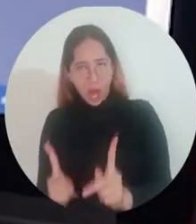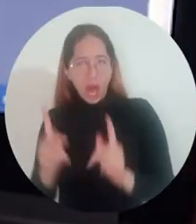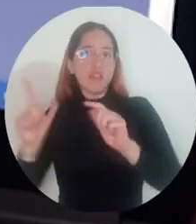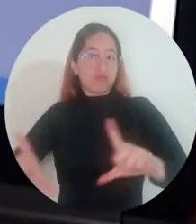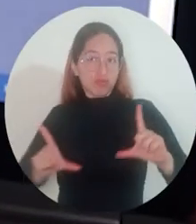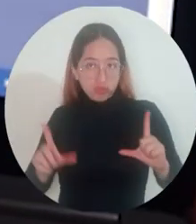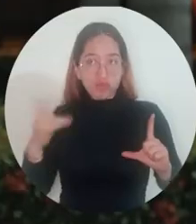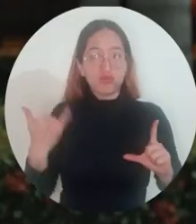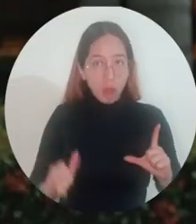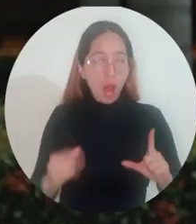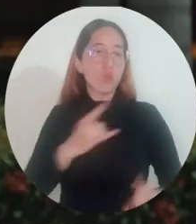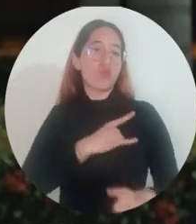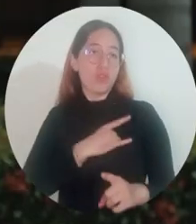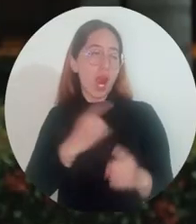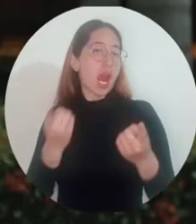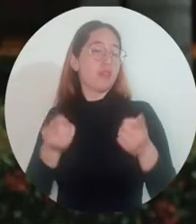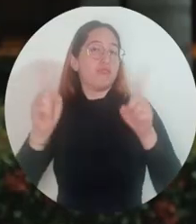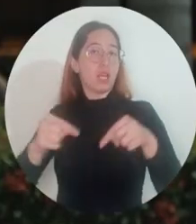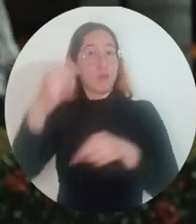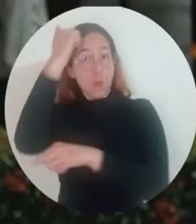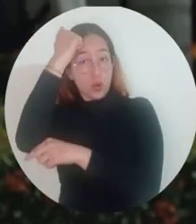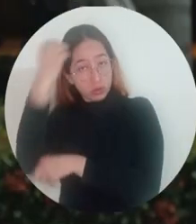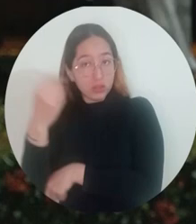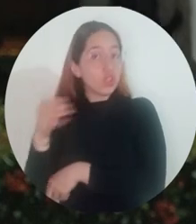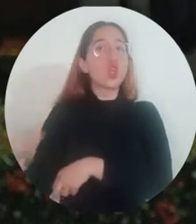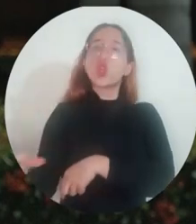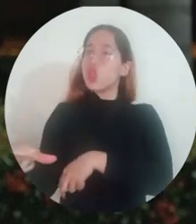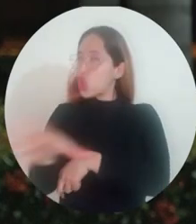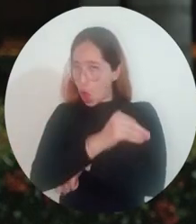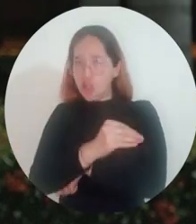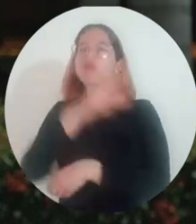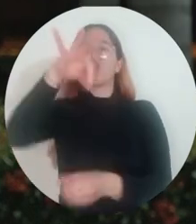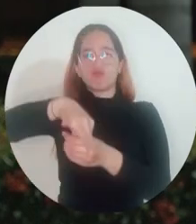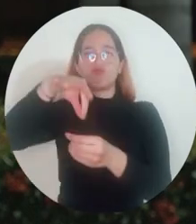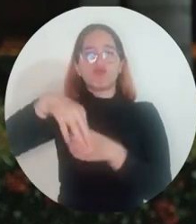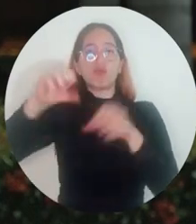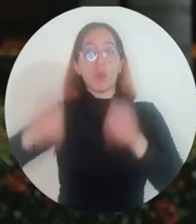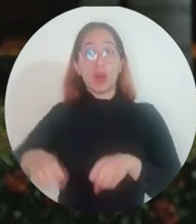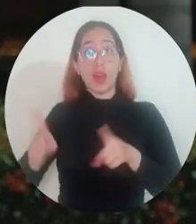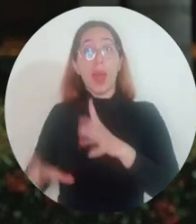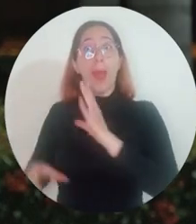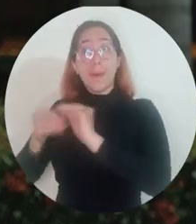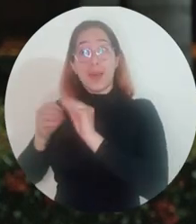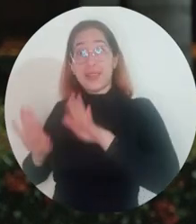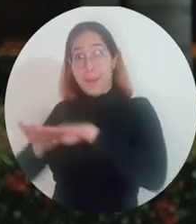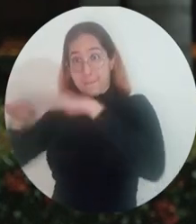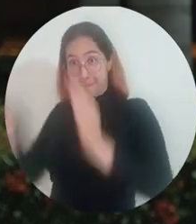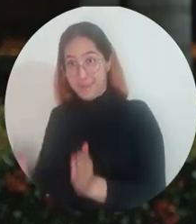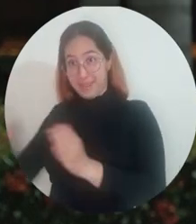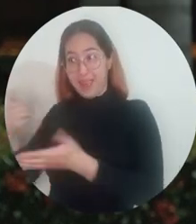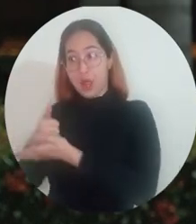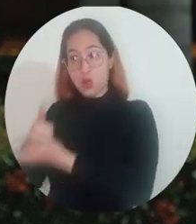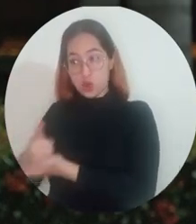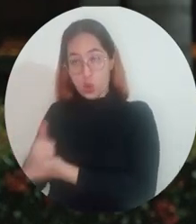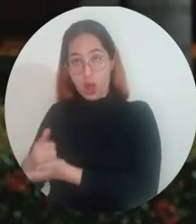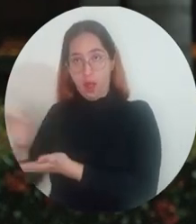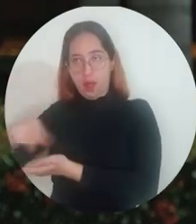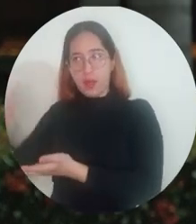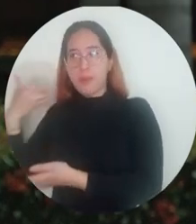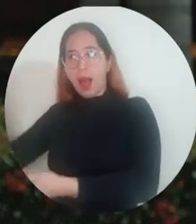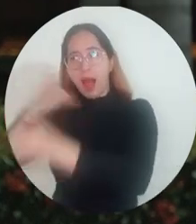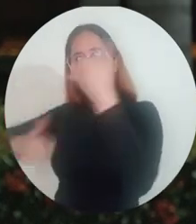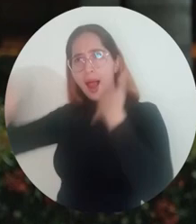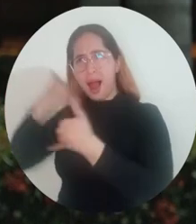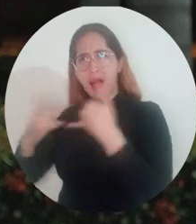La plataforma funcionó de manera eficiente, docentes, graduados y estudiantes pudieron participar activamente